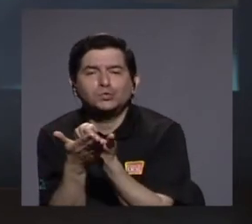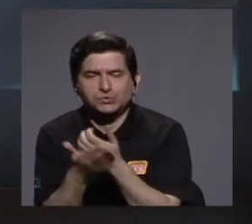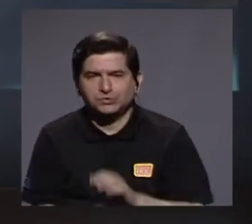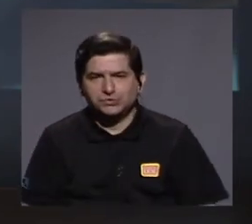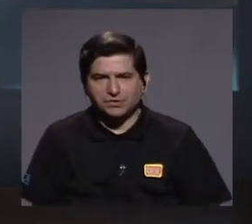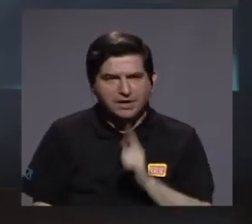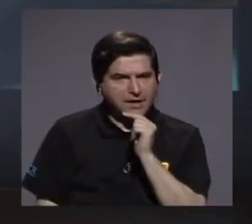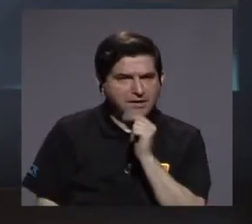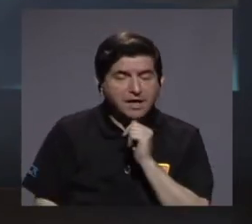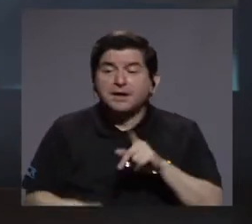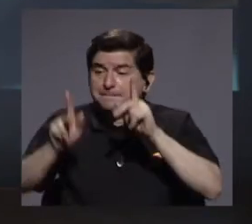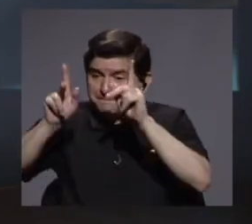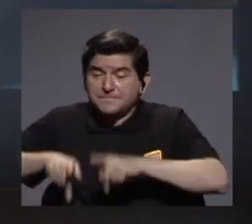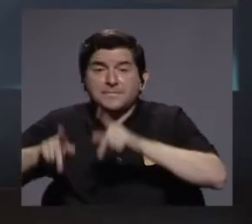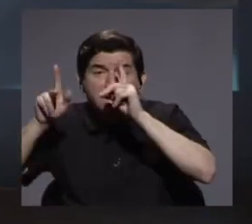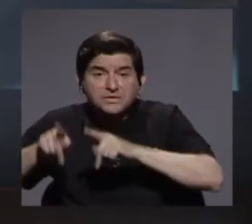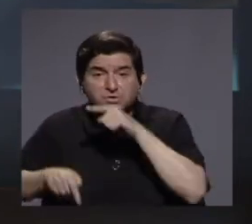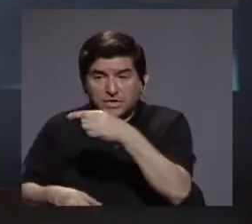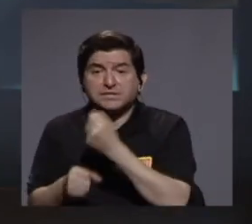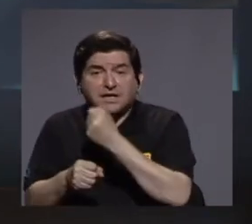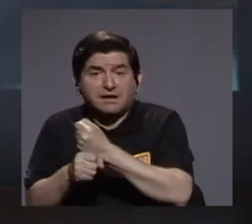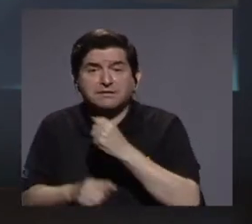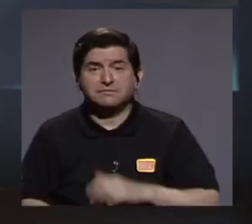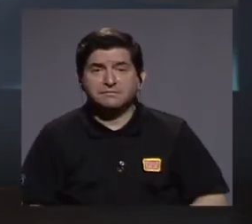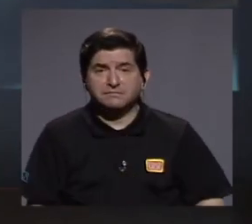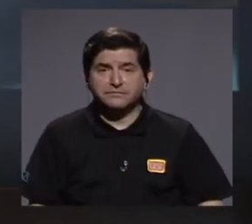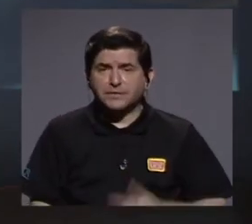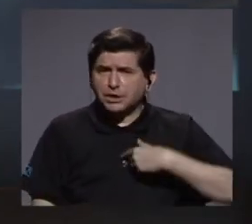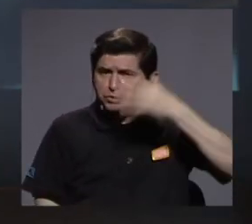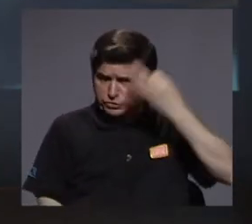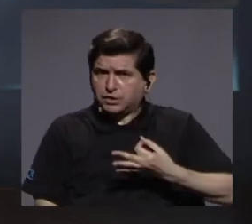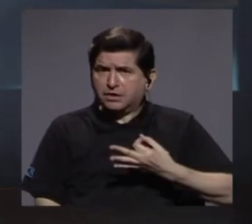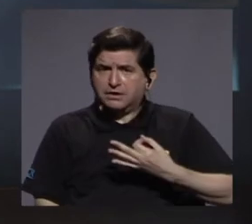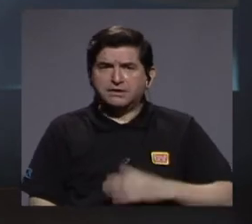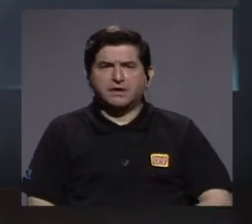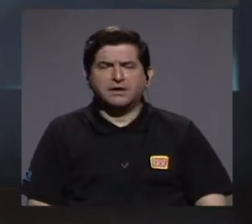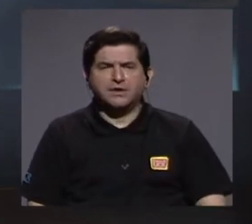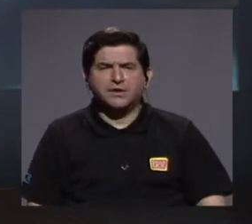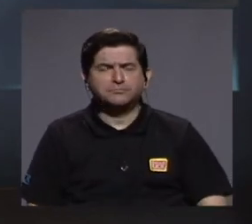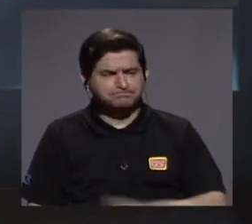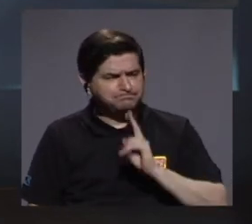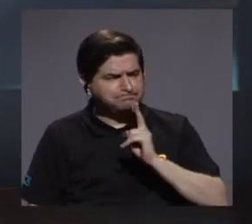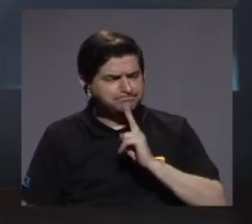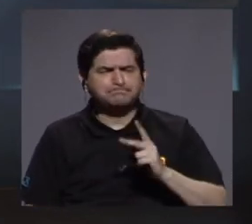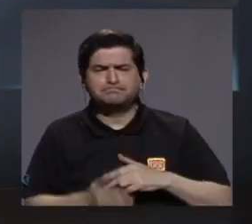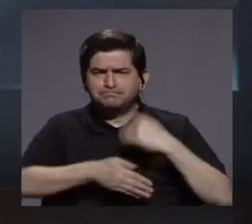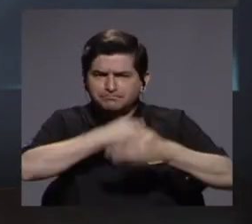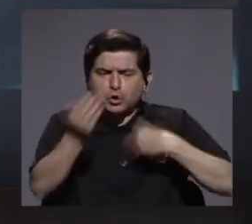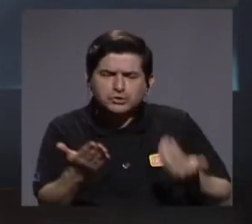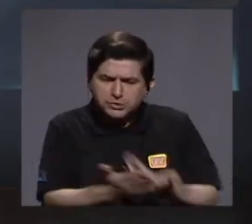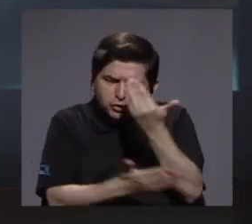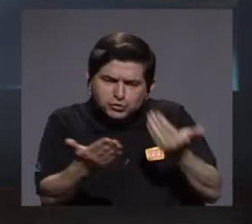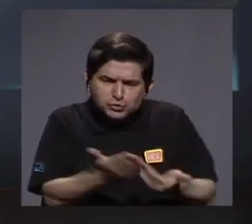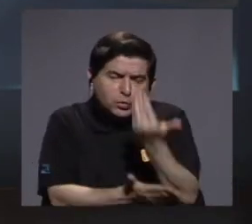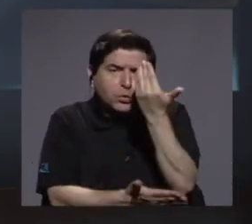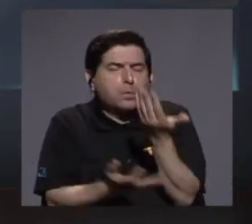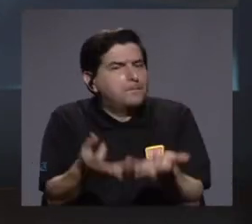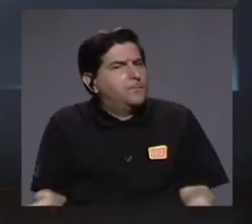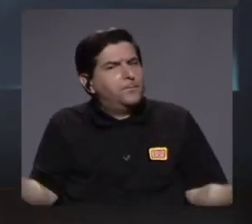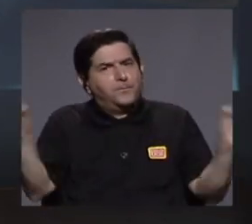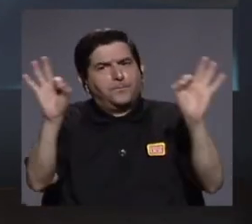las personas que ahí trabajaban. Yo creo que ciertamente los procesos de innovación fueron